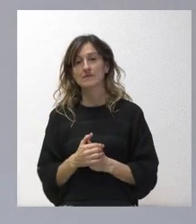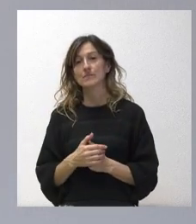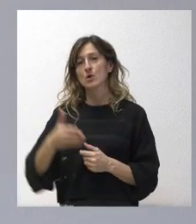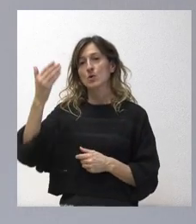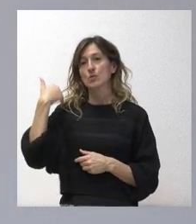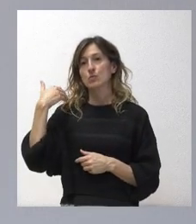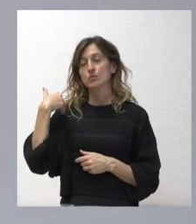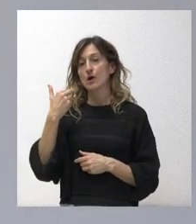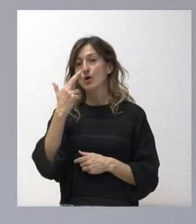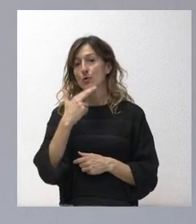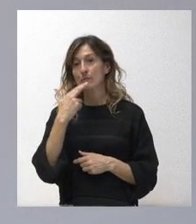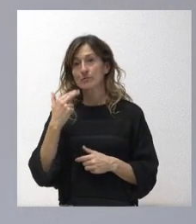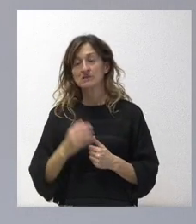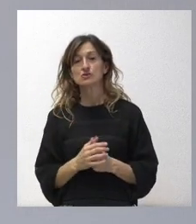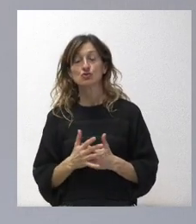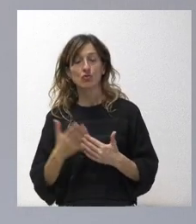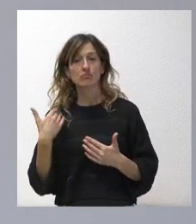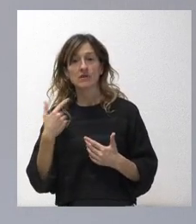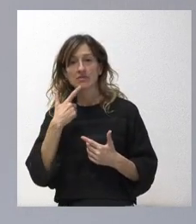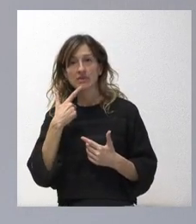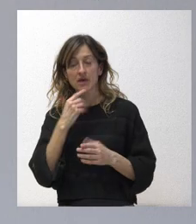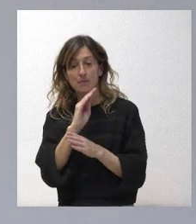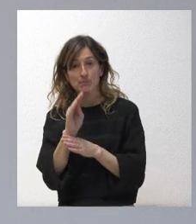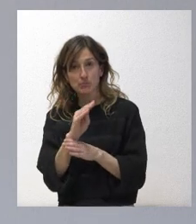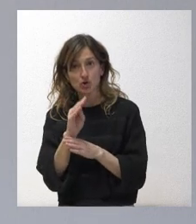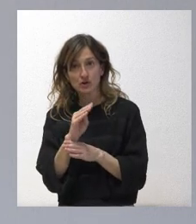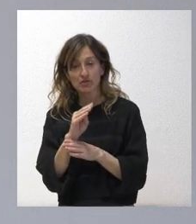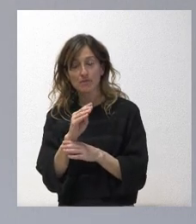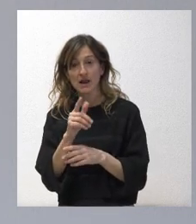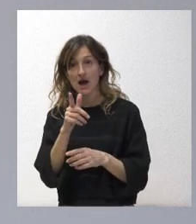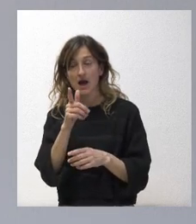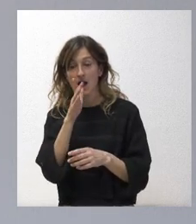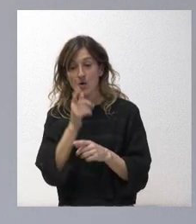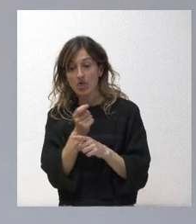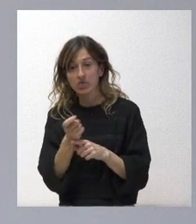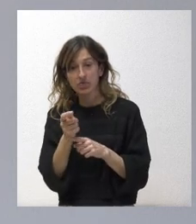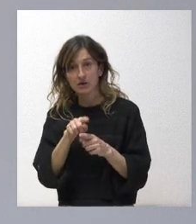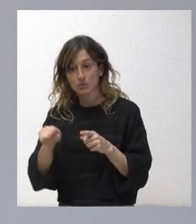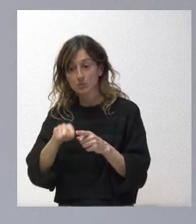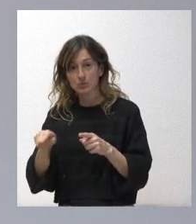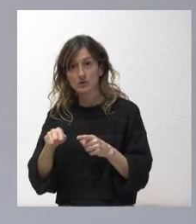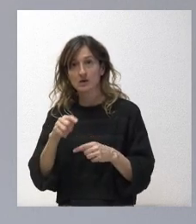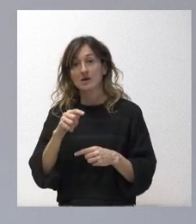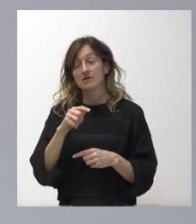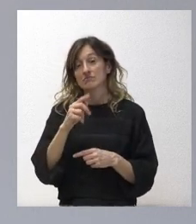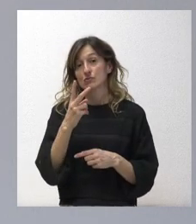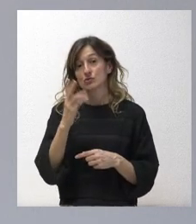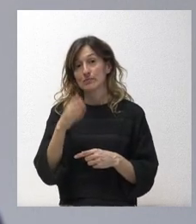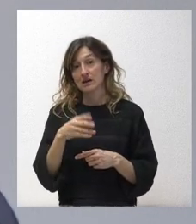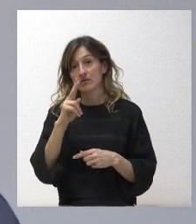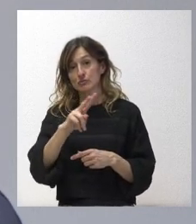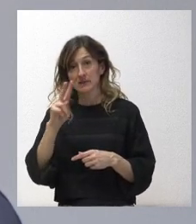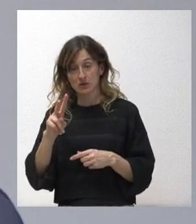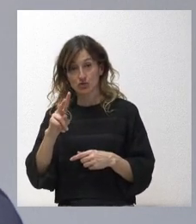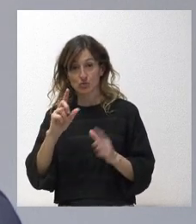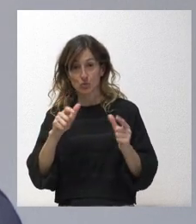ampliar la protección que había para los regadíos en el Decreto Ley 2 barra 2022 que dictó la Junta de Castilla y León.